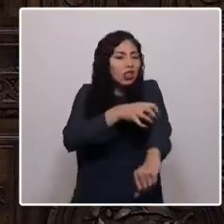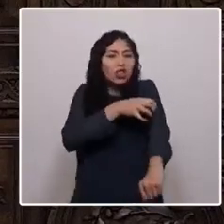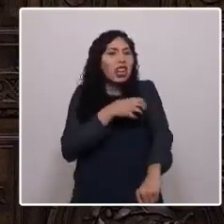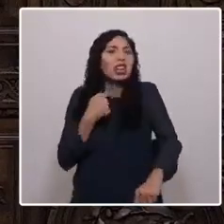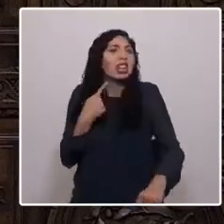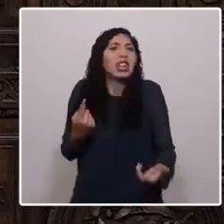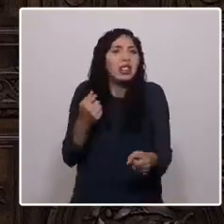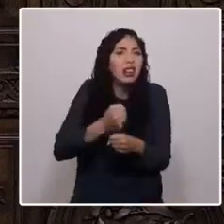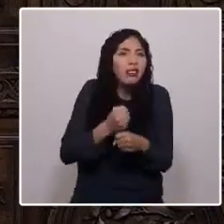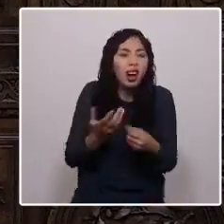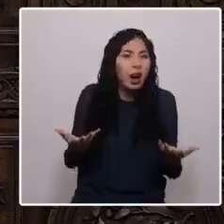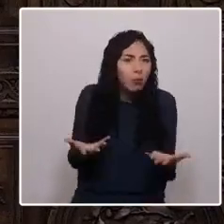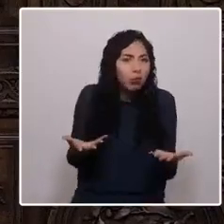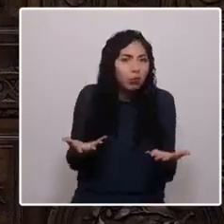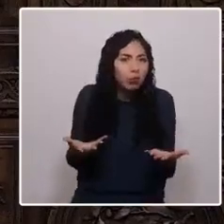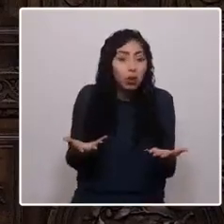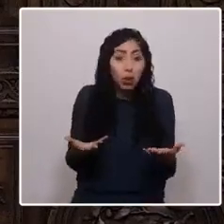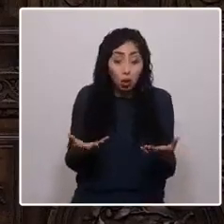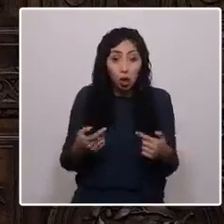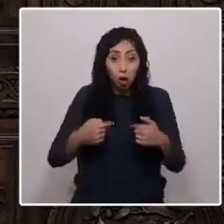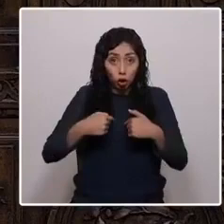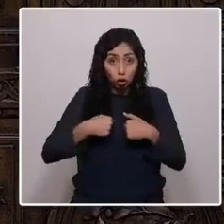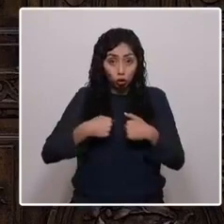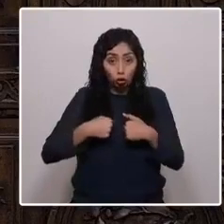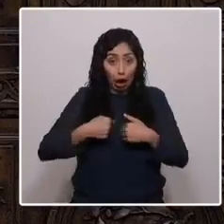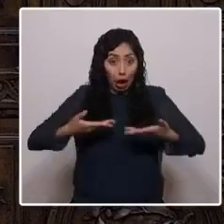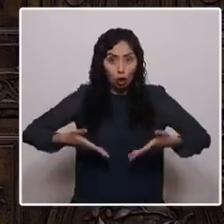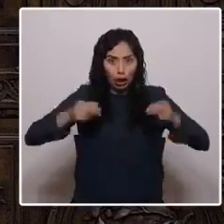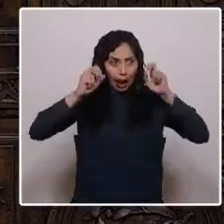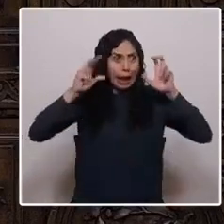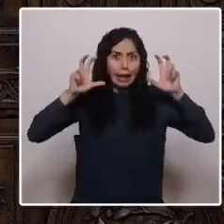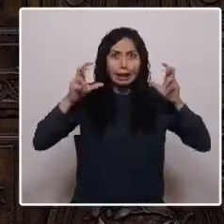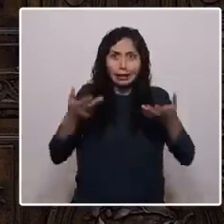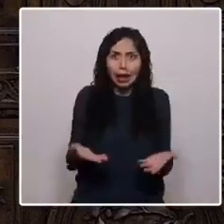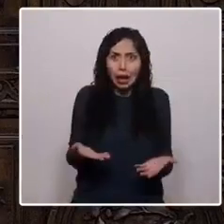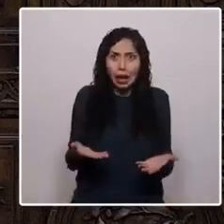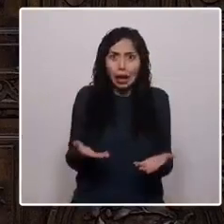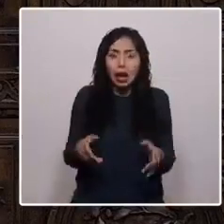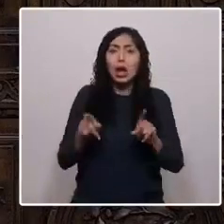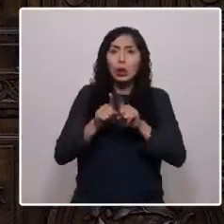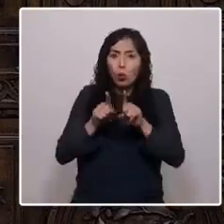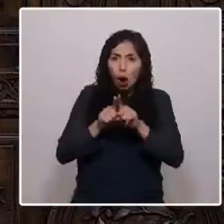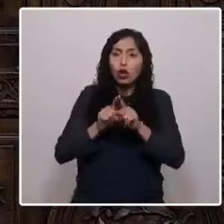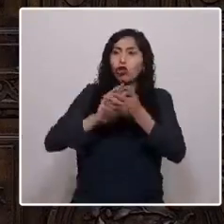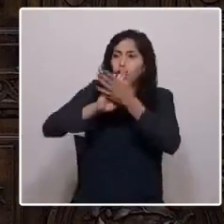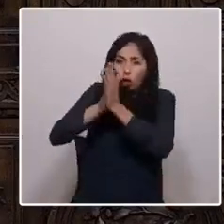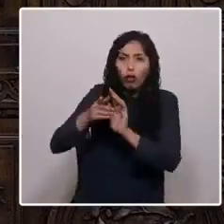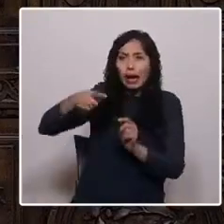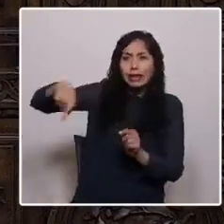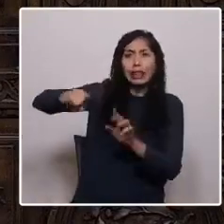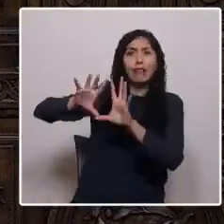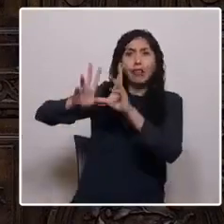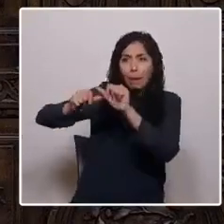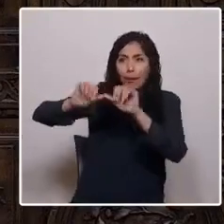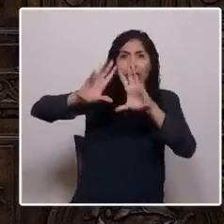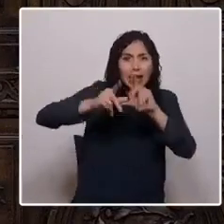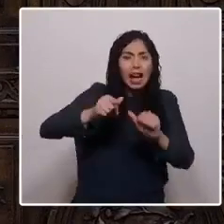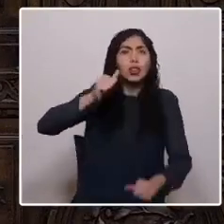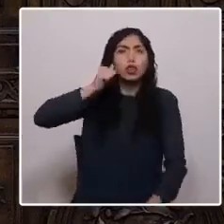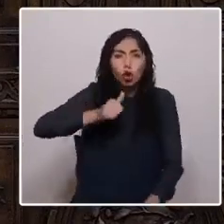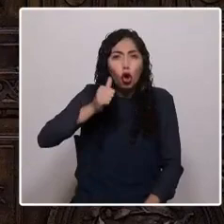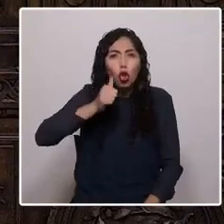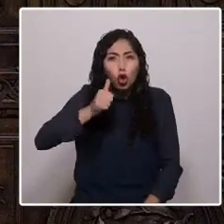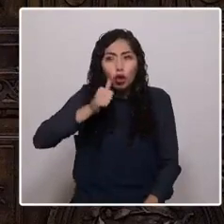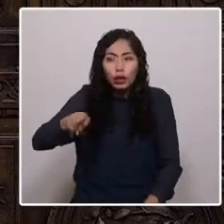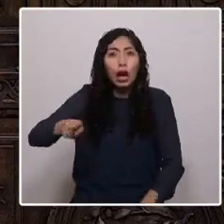Hoy me declaro en estado de alerta junto a todas esas familias que se dedican diariamente a